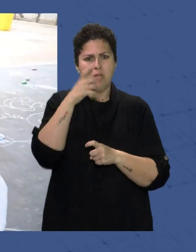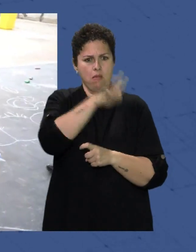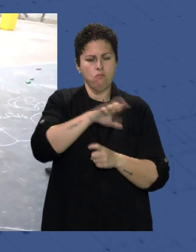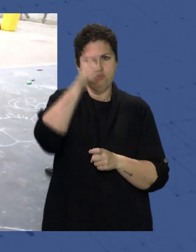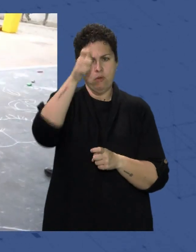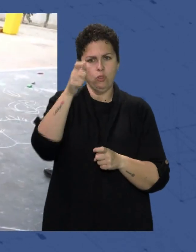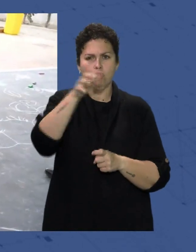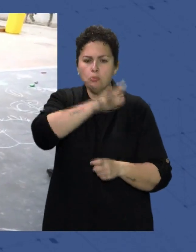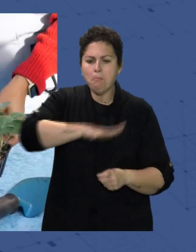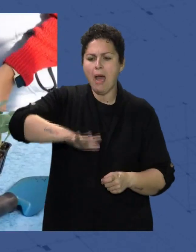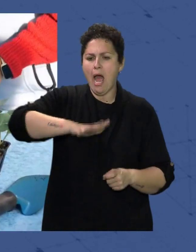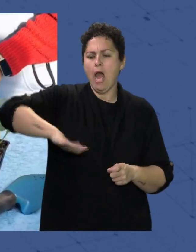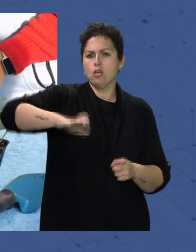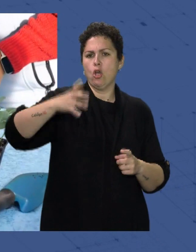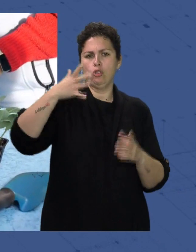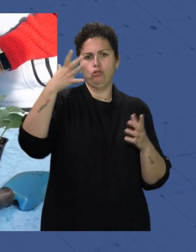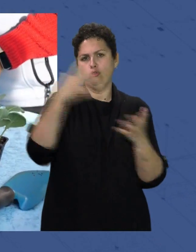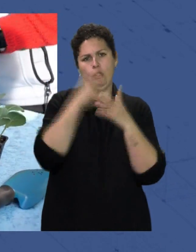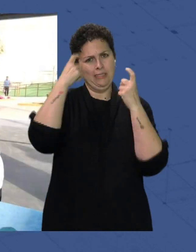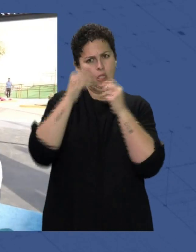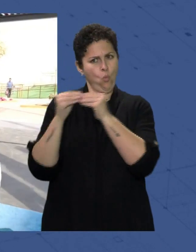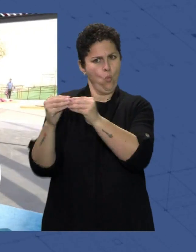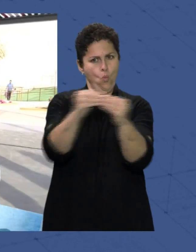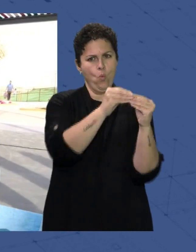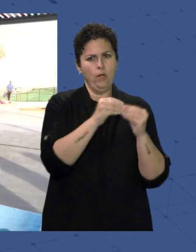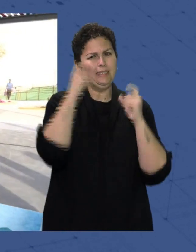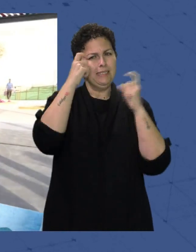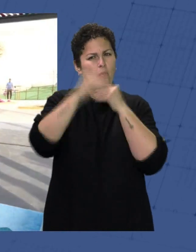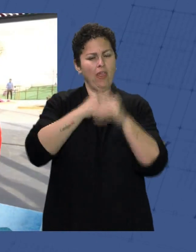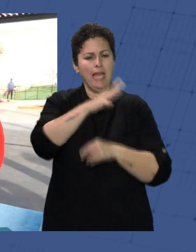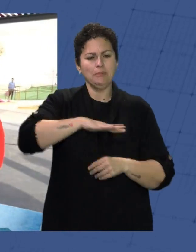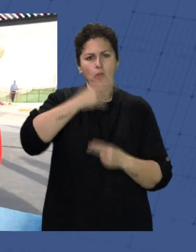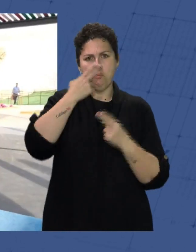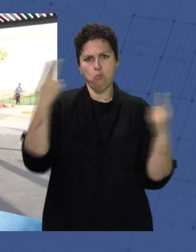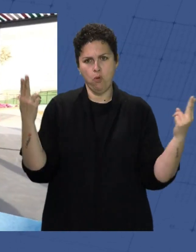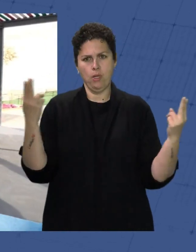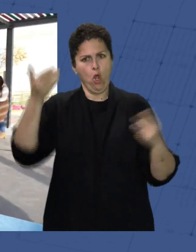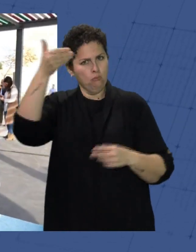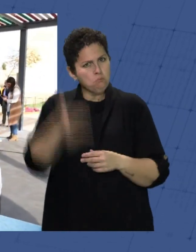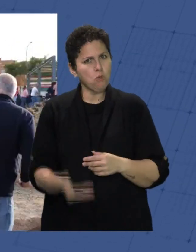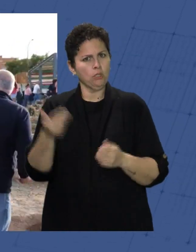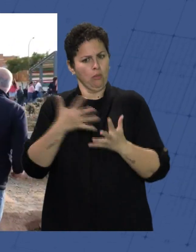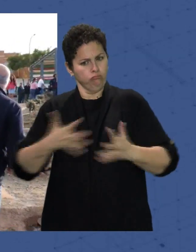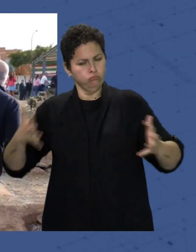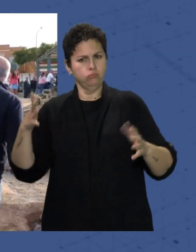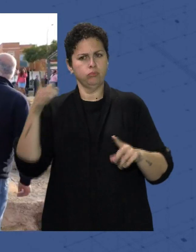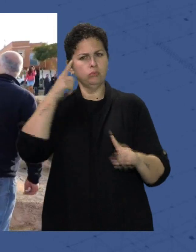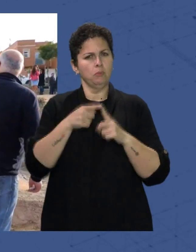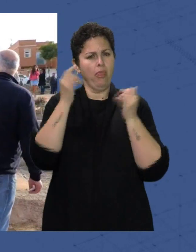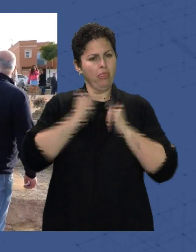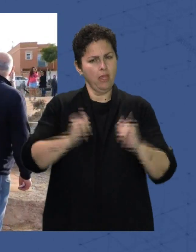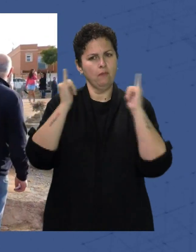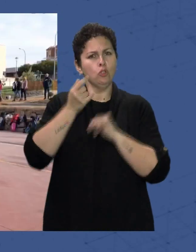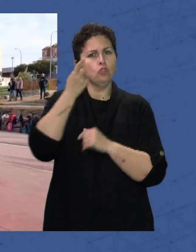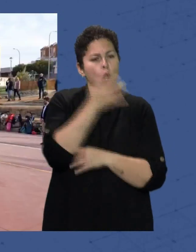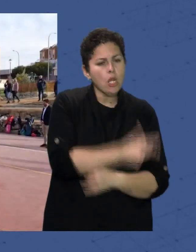toda la hospedanía Y todos los barrios Por igual E intentando hacer Espacios públicos Importantes Que pueda disfrutar No solamente Los